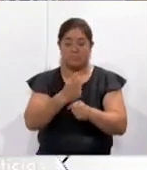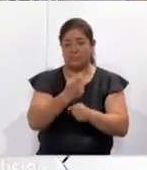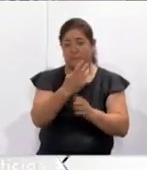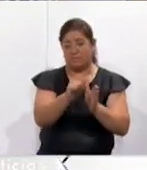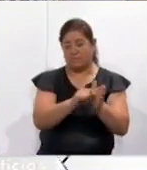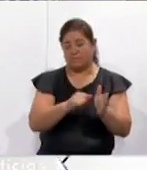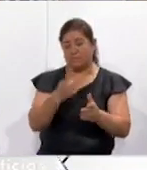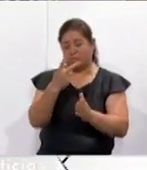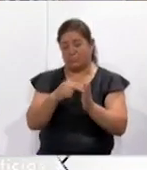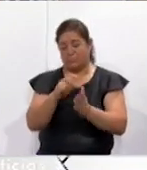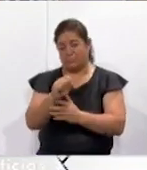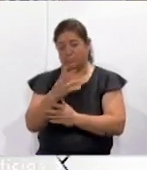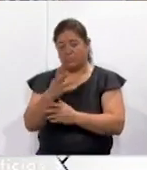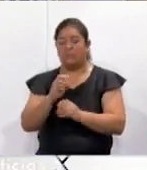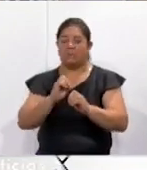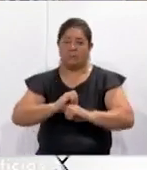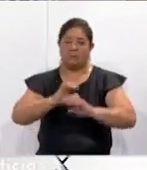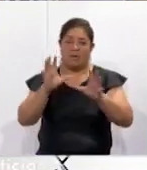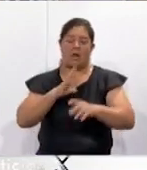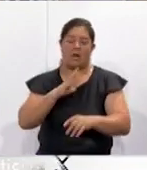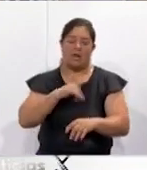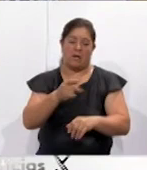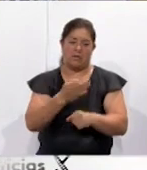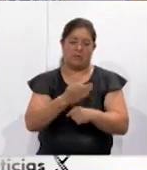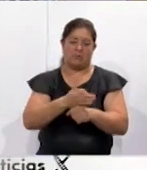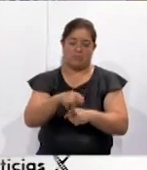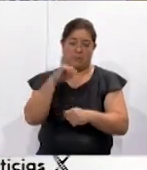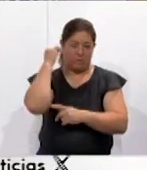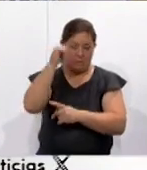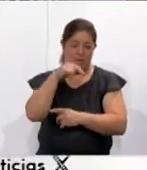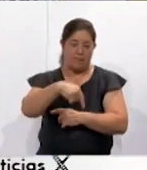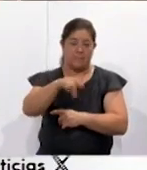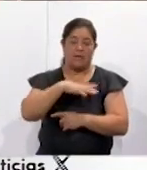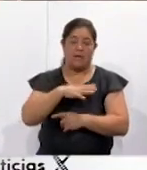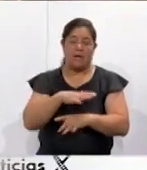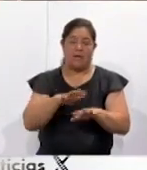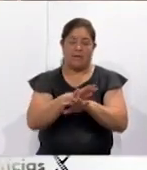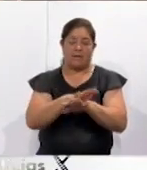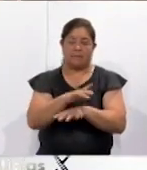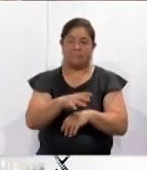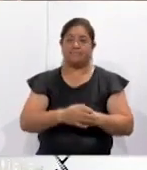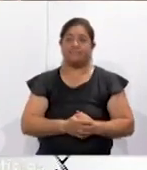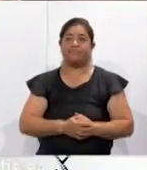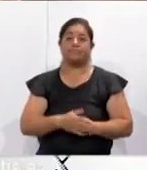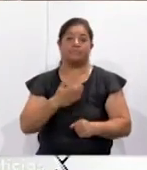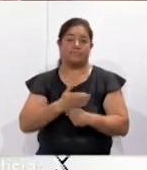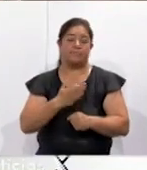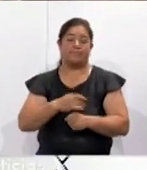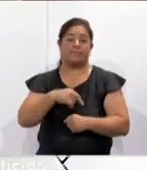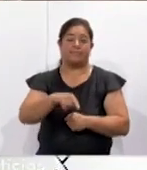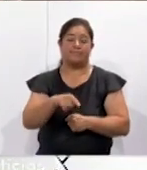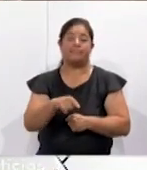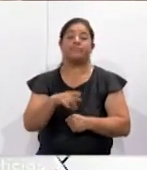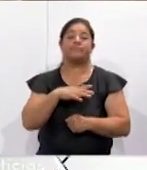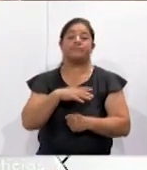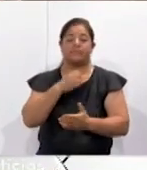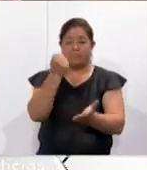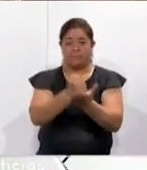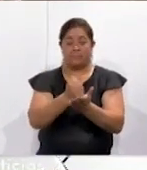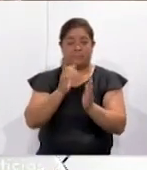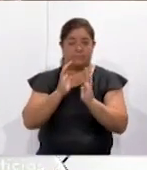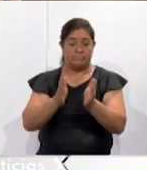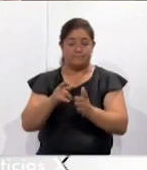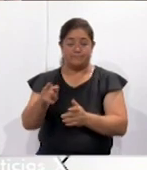2024 lógicamente que se tiene que cargar ahorita en el mes de abril. En enero de dos, bueno, de este ejercicio se aprobaron algunas reformas a los